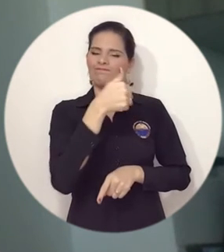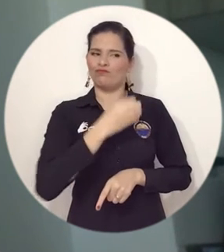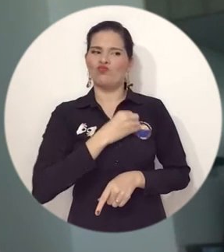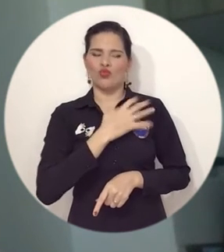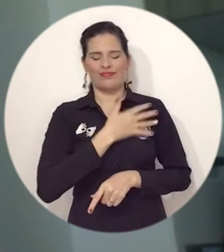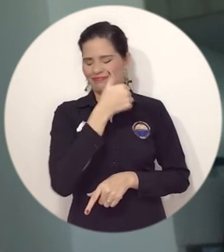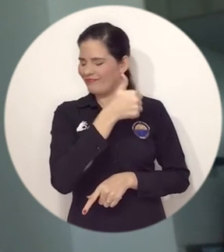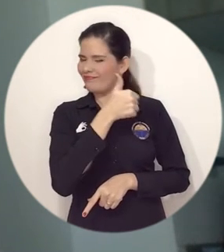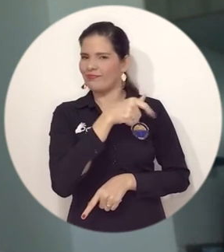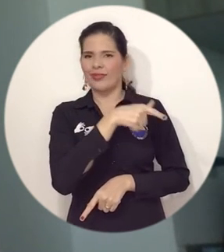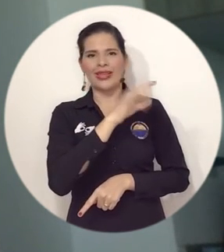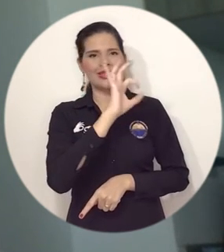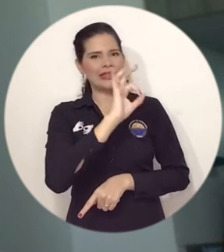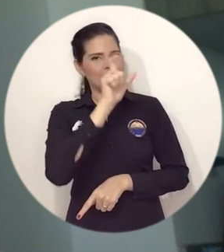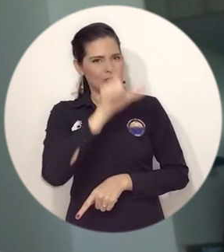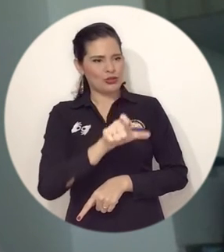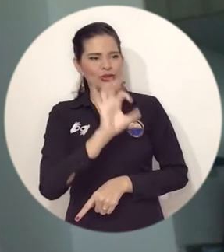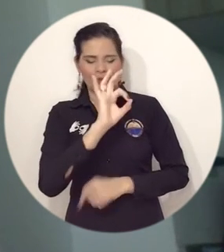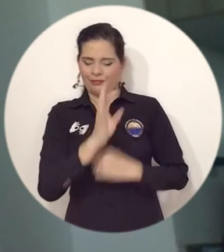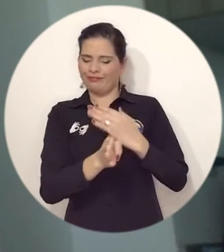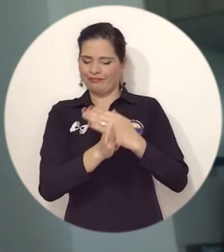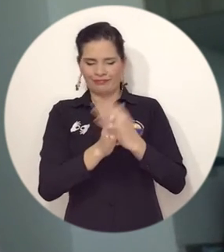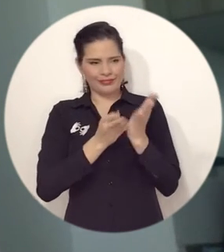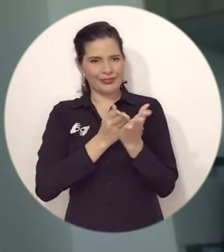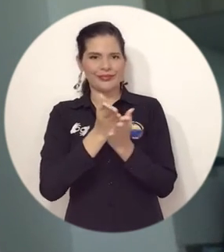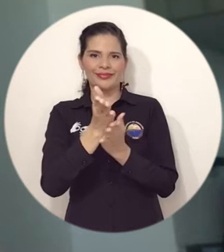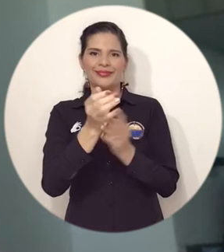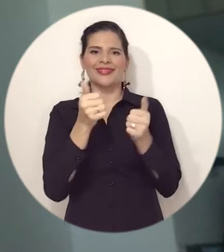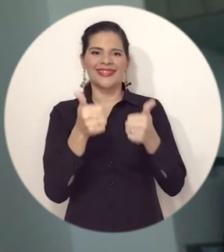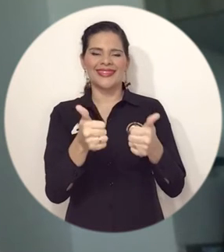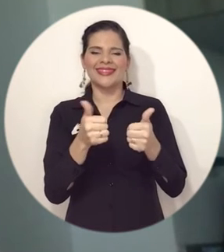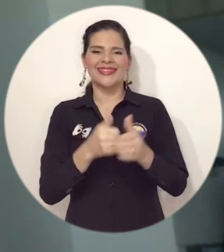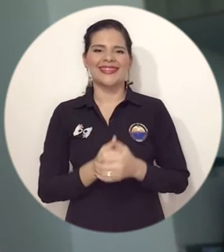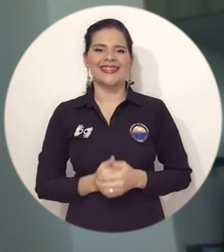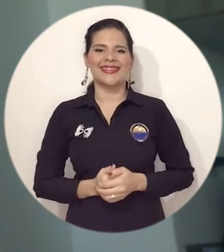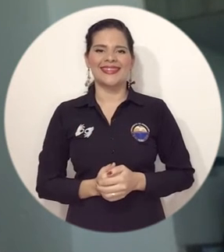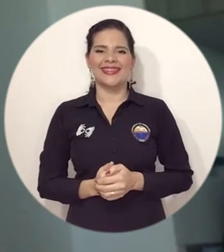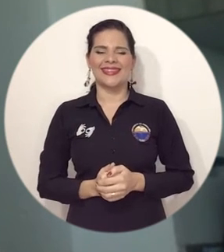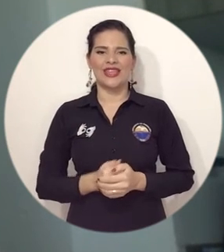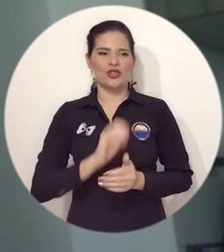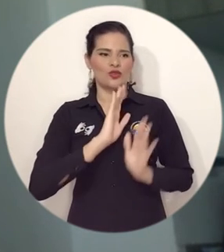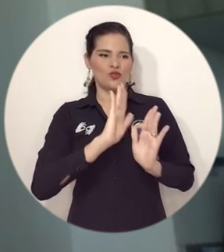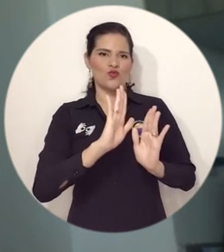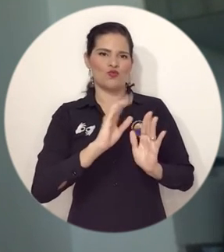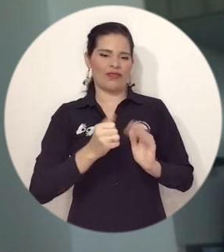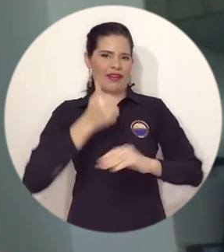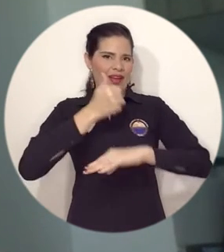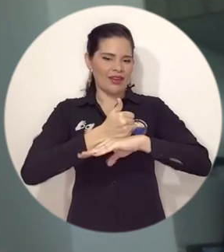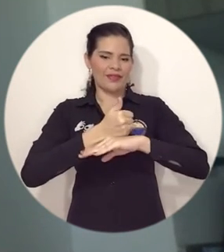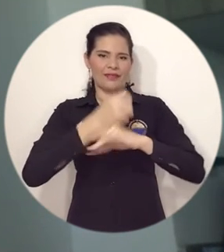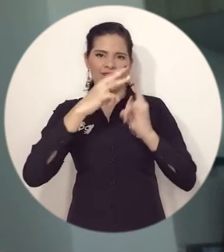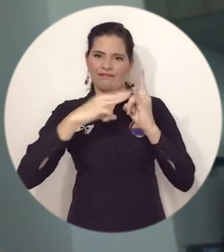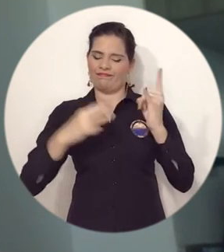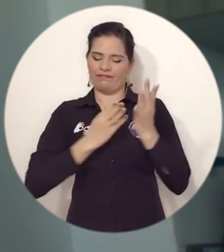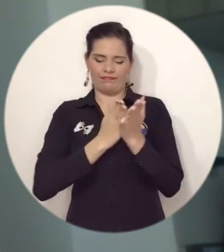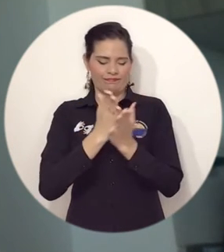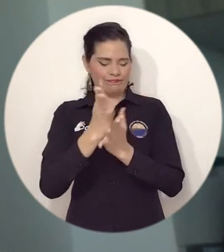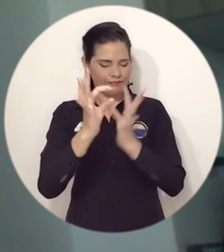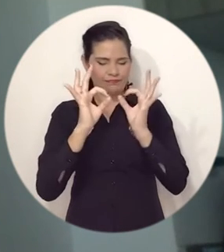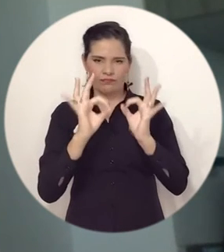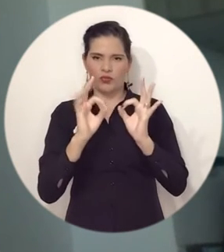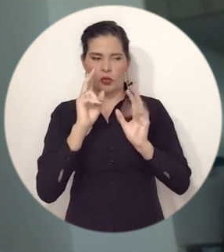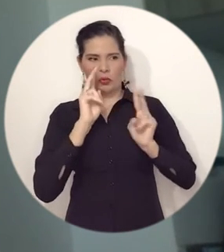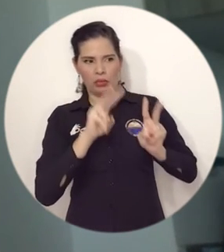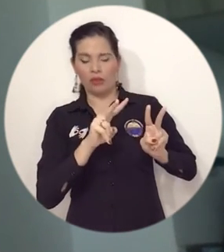se merece continuar trabajando, desempeñando esta amable labor de ser el rector de esta